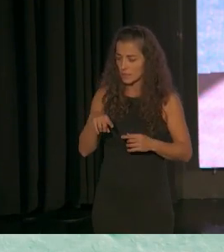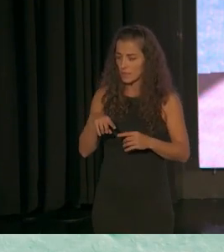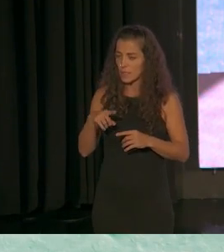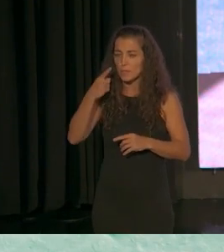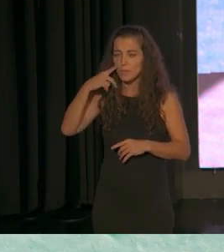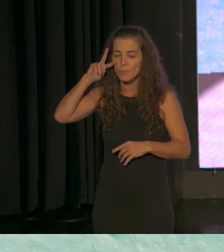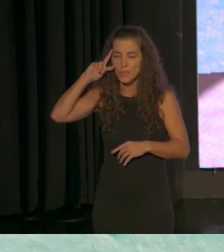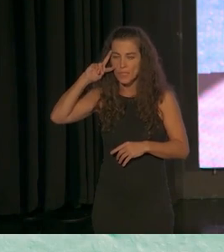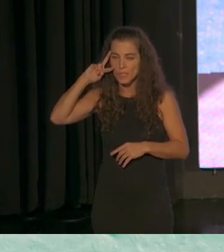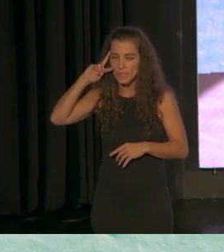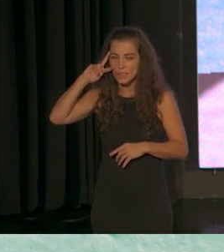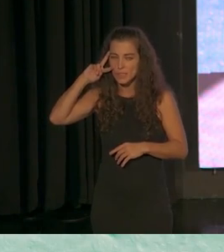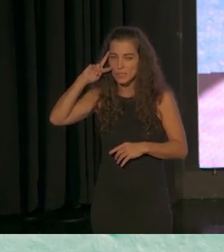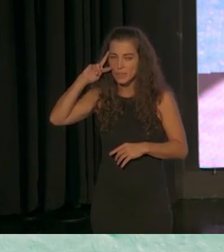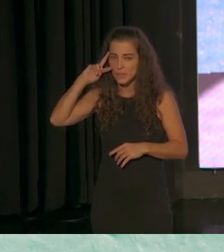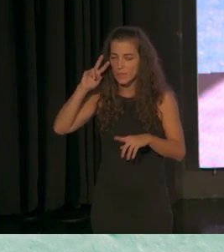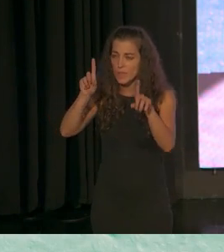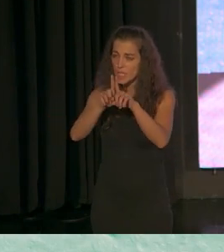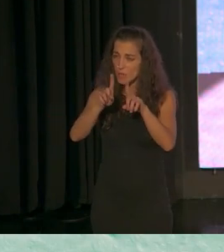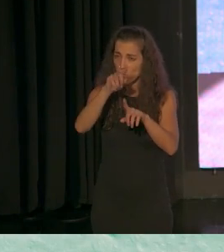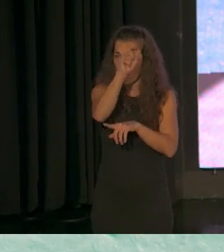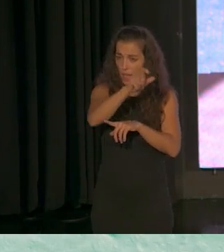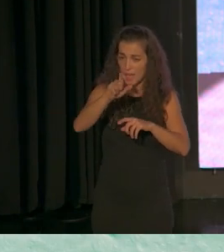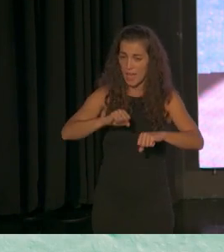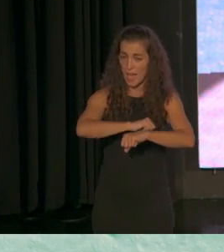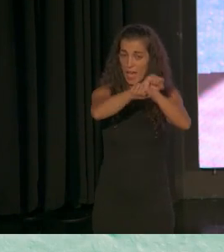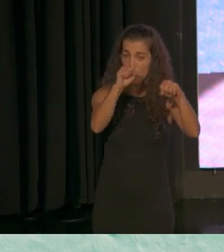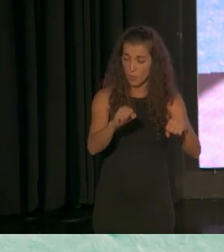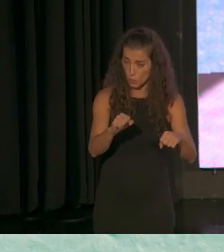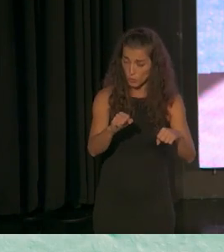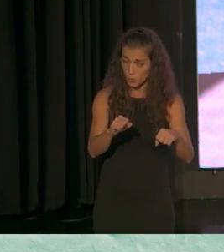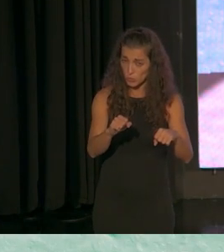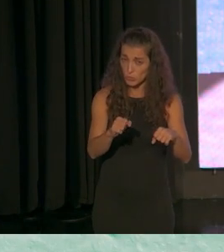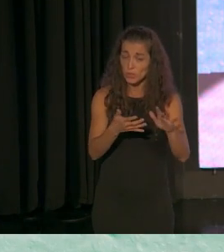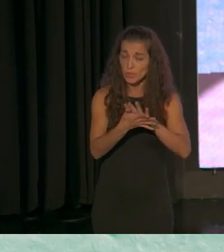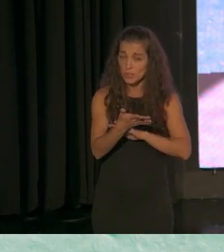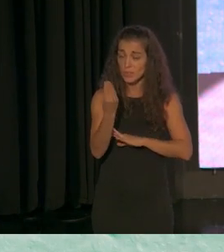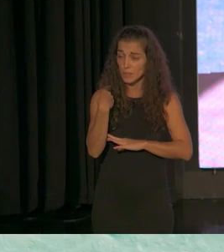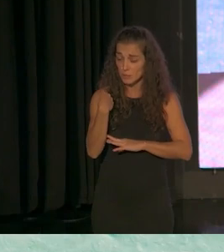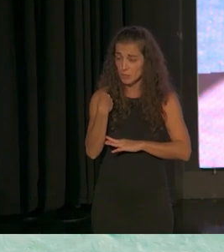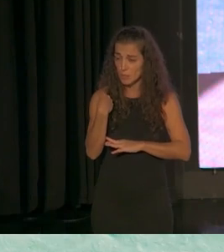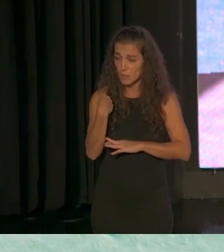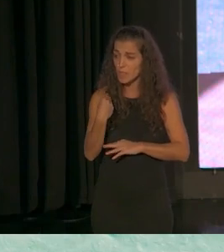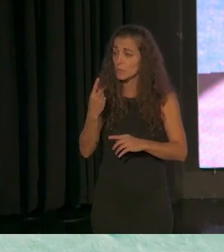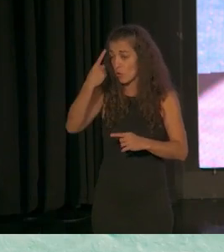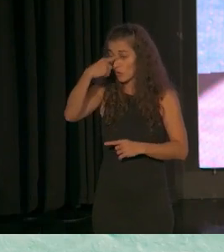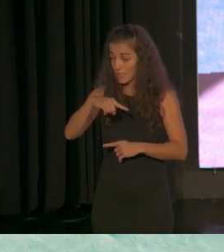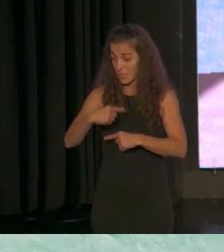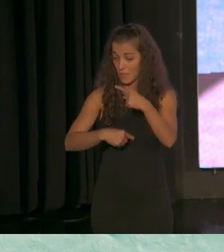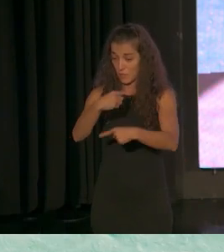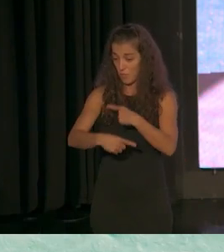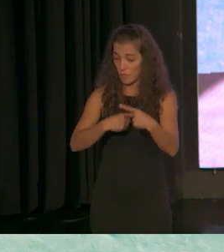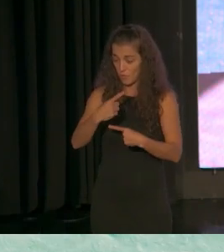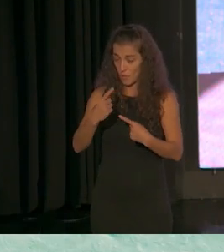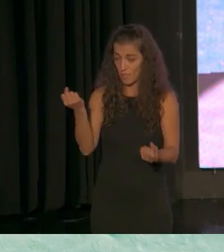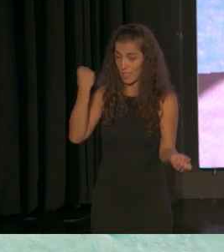aprenden los adultos arrojan que fundamentalmente las prácticas esas de desarrollo familiar tienen o al